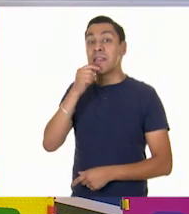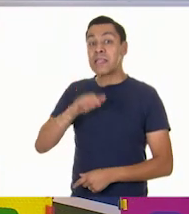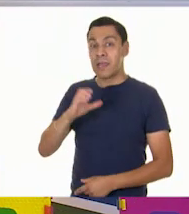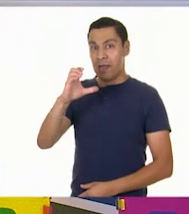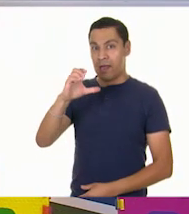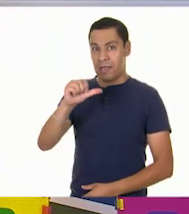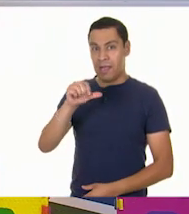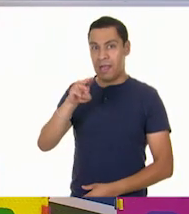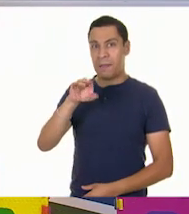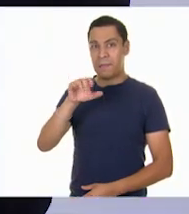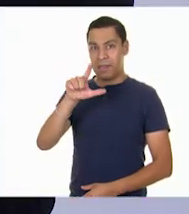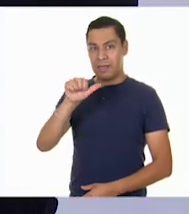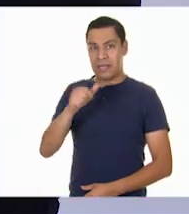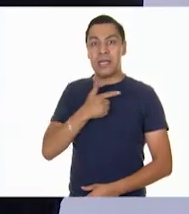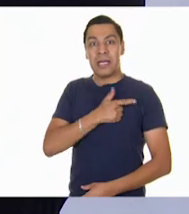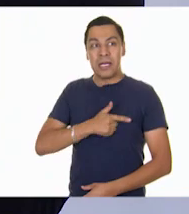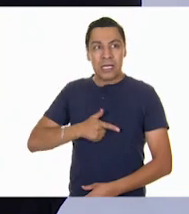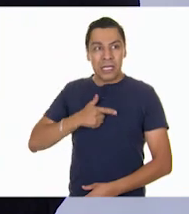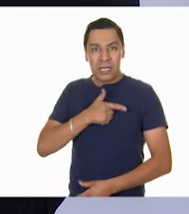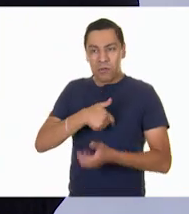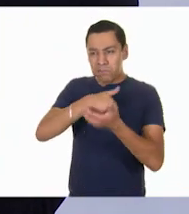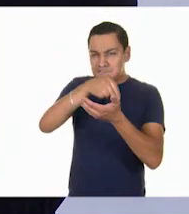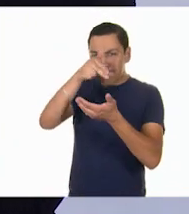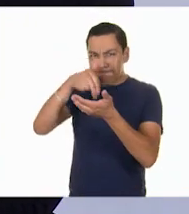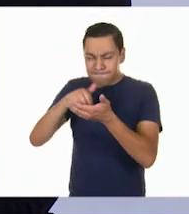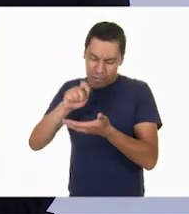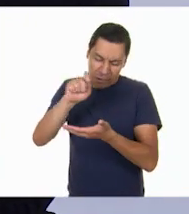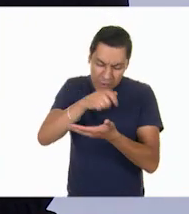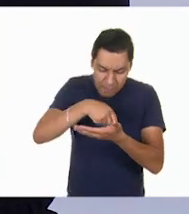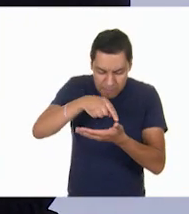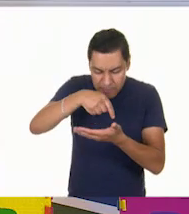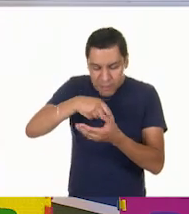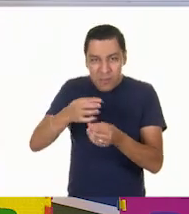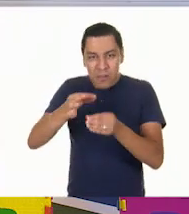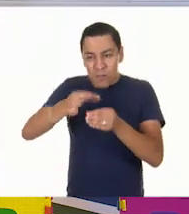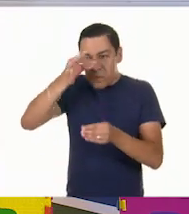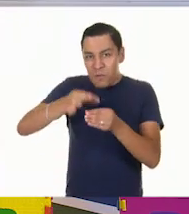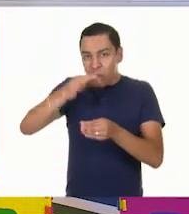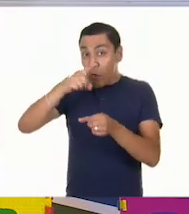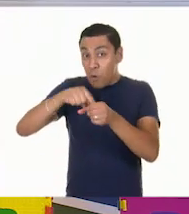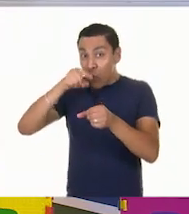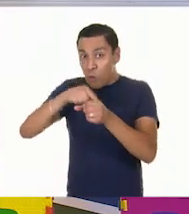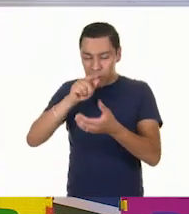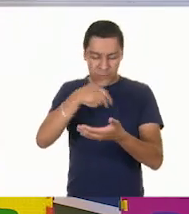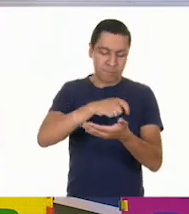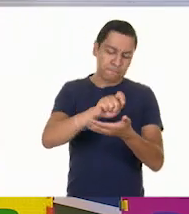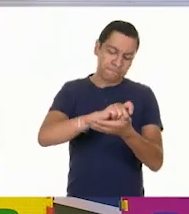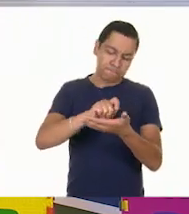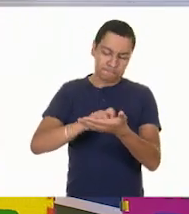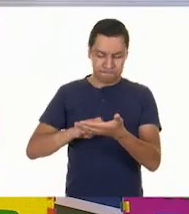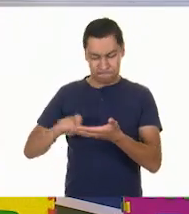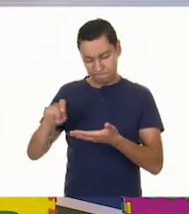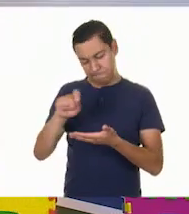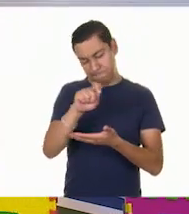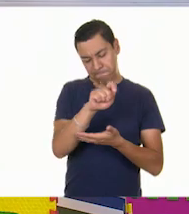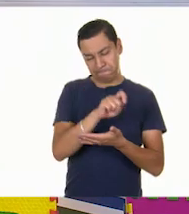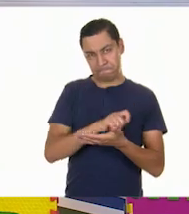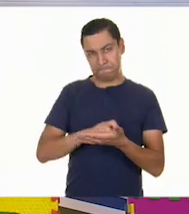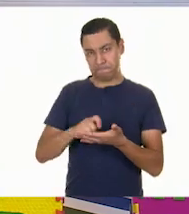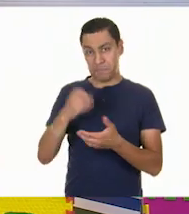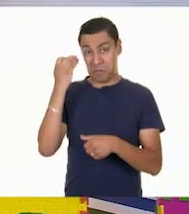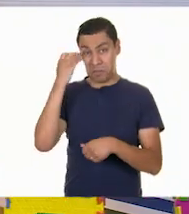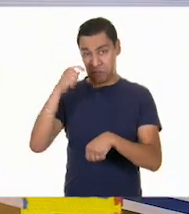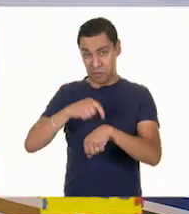dibujar. Y aparte iluminarlos. Qué padre le quedó. Le encanta hacer esto cuando ya tiene un tiempo